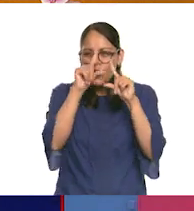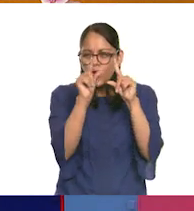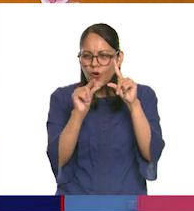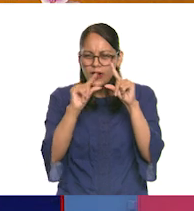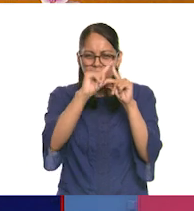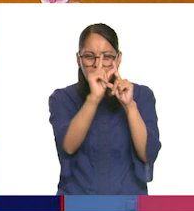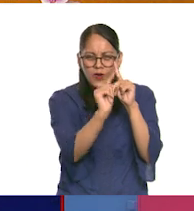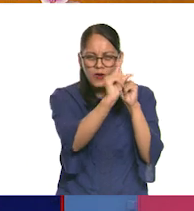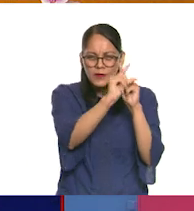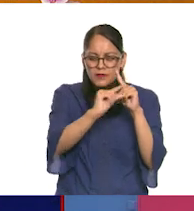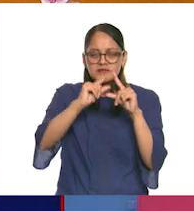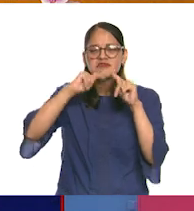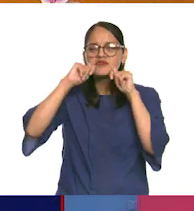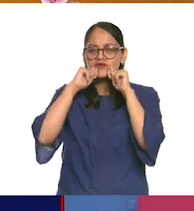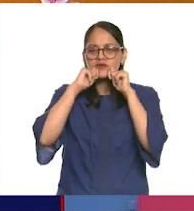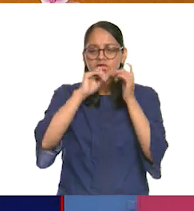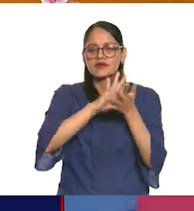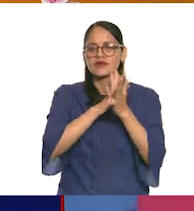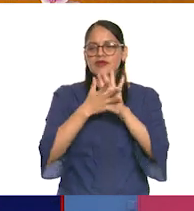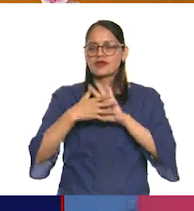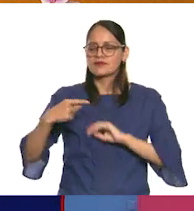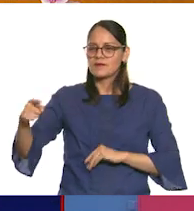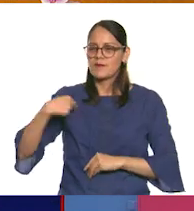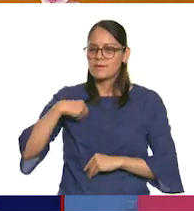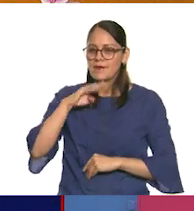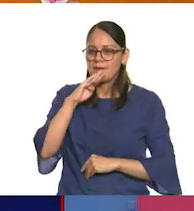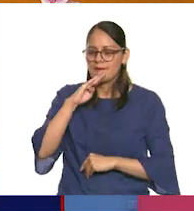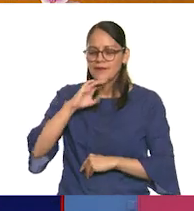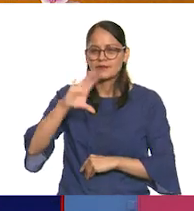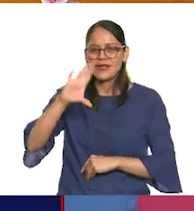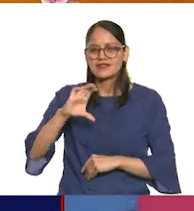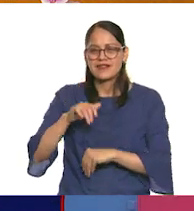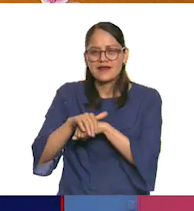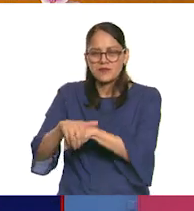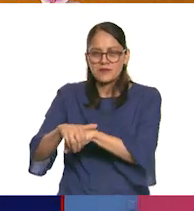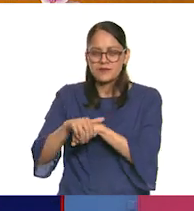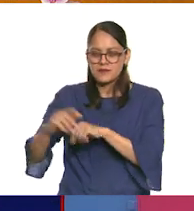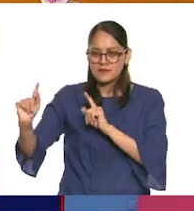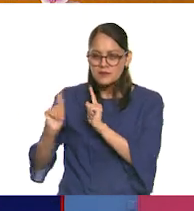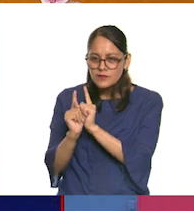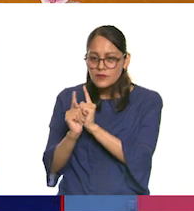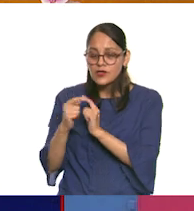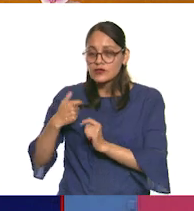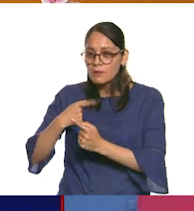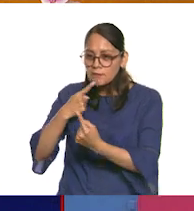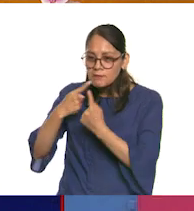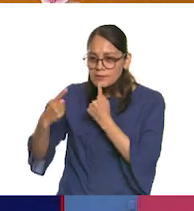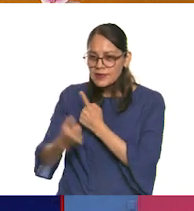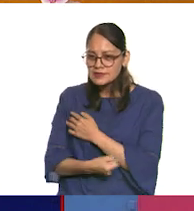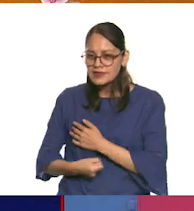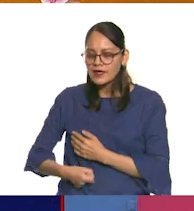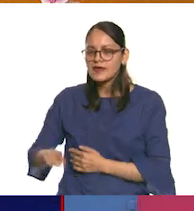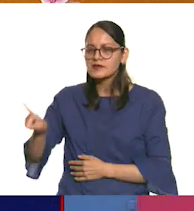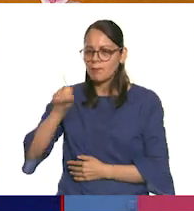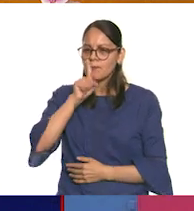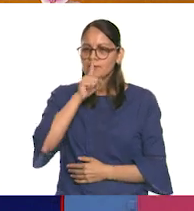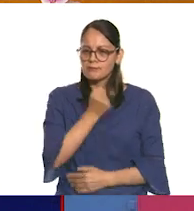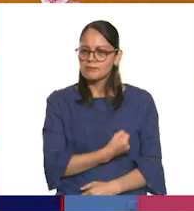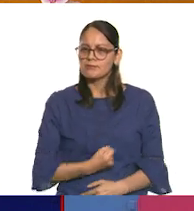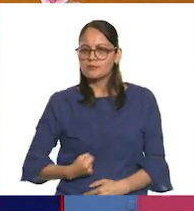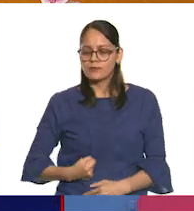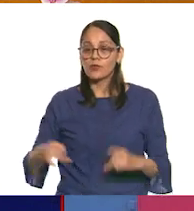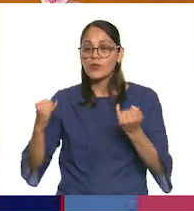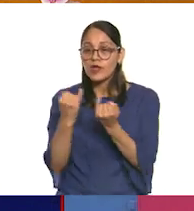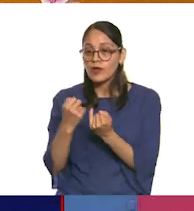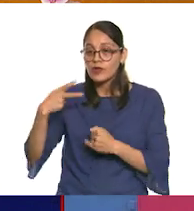Y esta se convierte en nuestra confidente, que guarda cada uno de nuestros secretos, y que sabe en qué momento dar un fruto